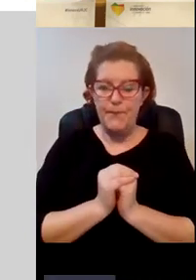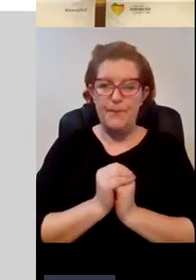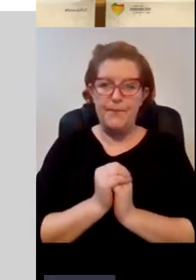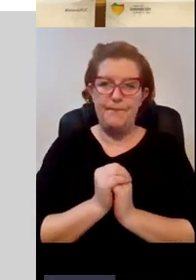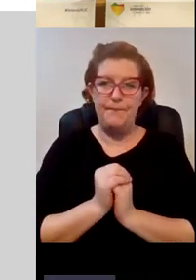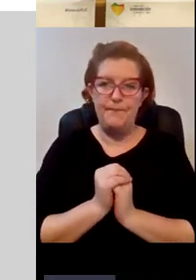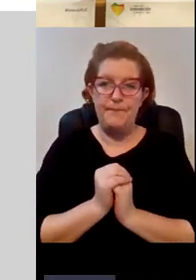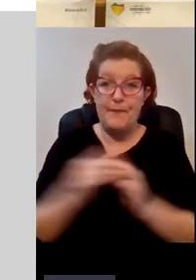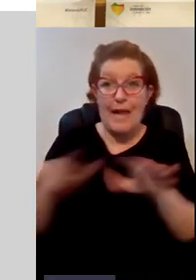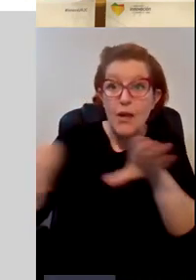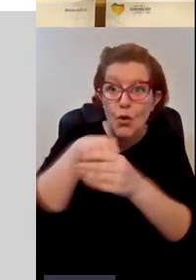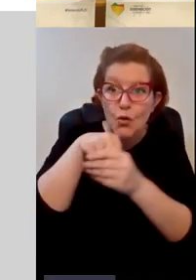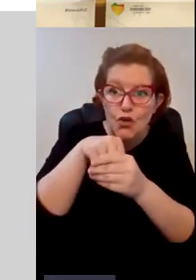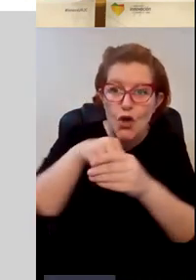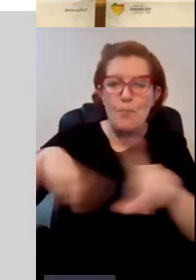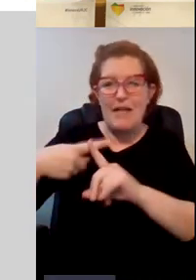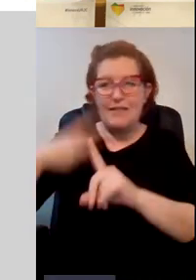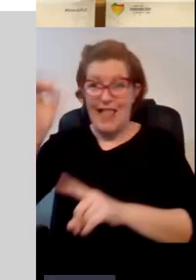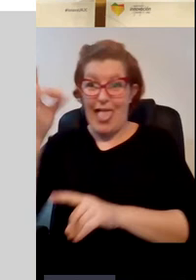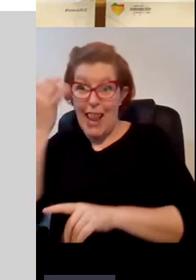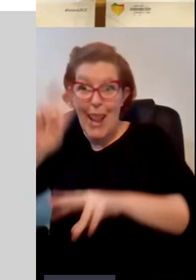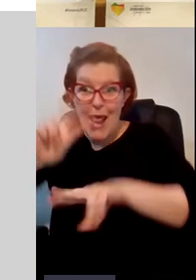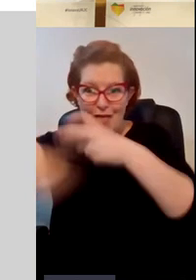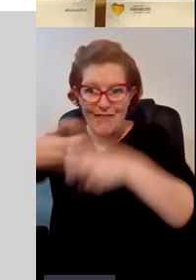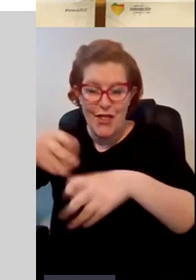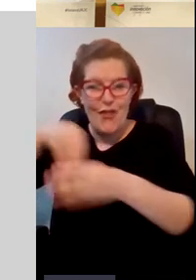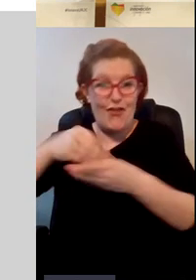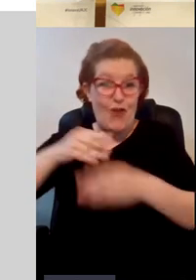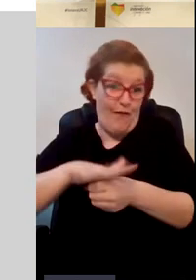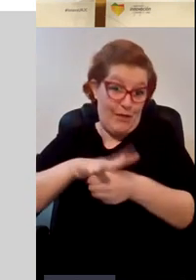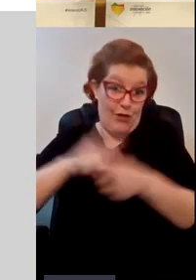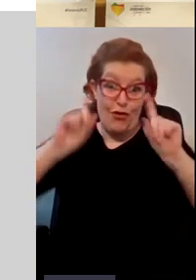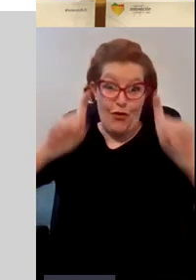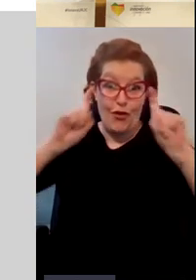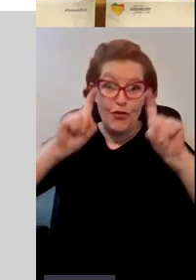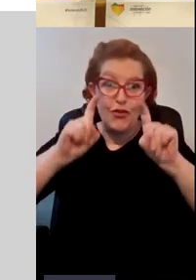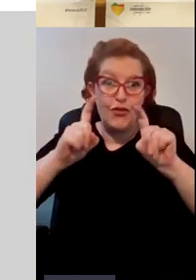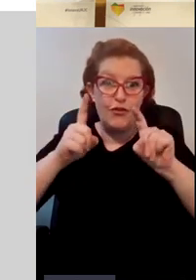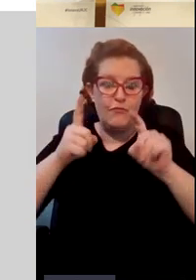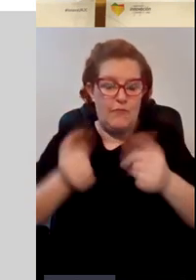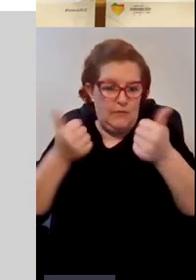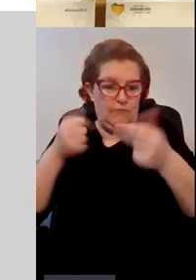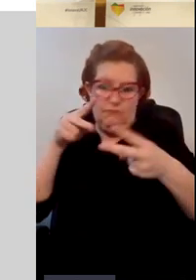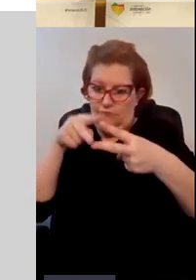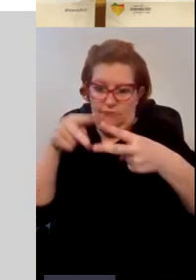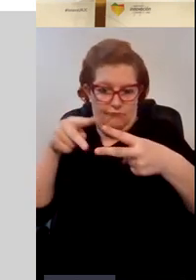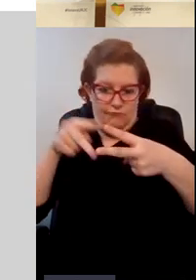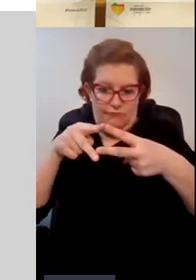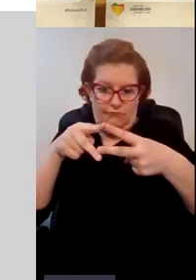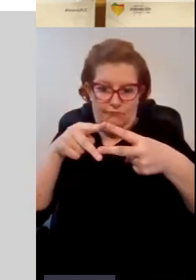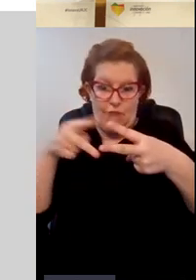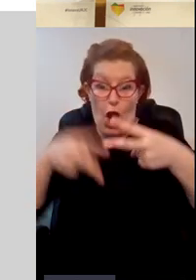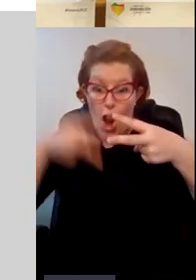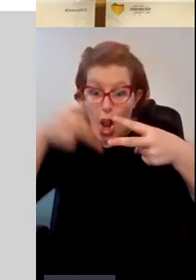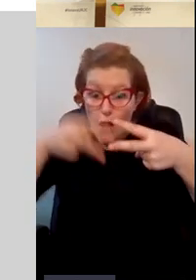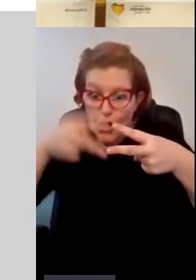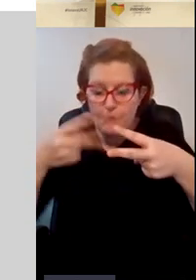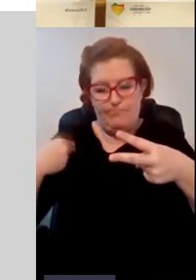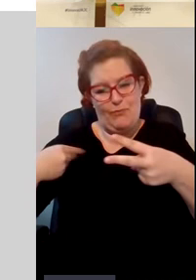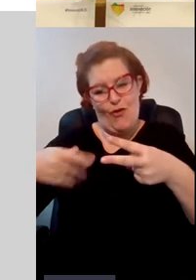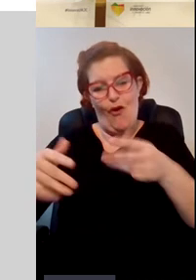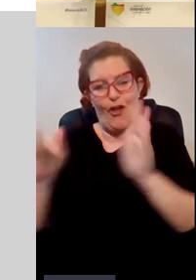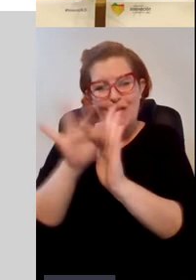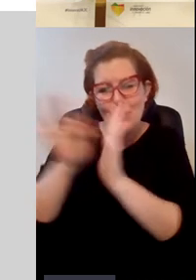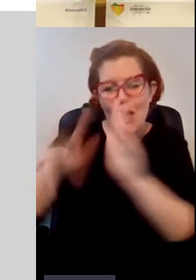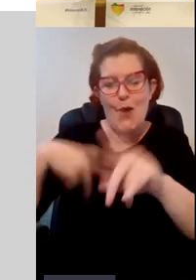La inclusión y la innovación en educación contemplan dos aspectos que son complementarios y también simultáneos. Tenemos que